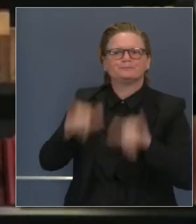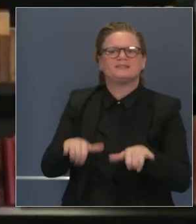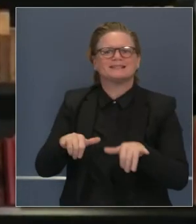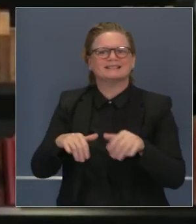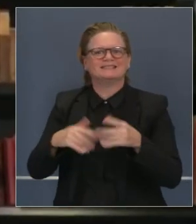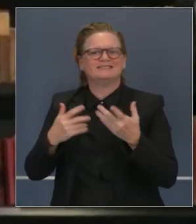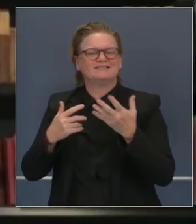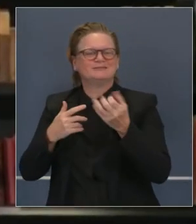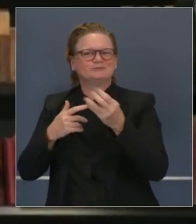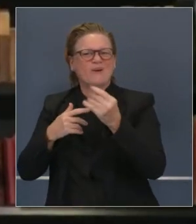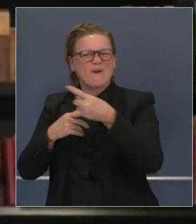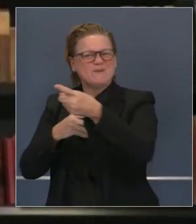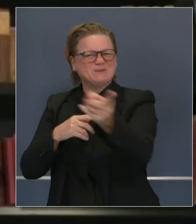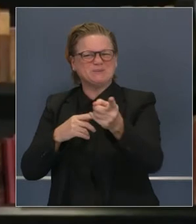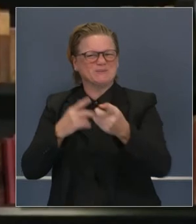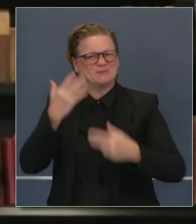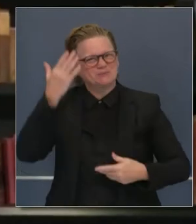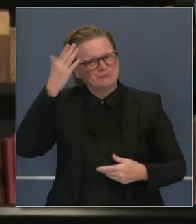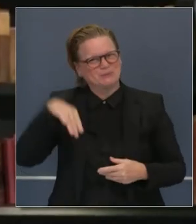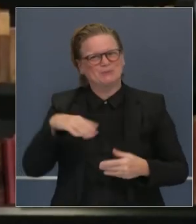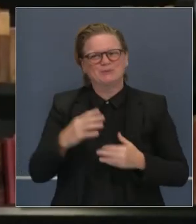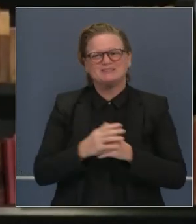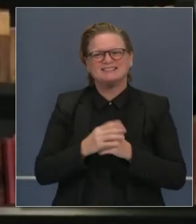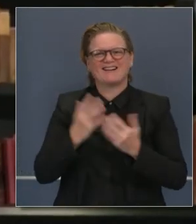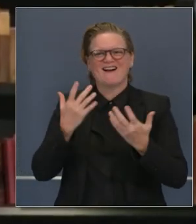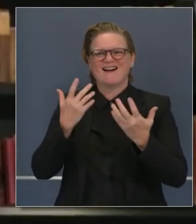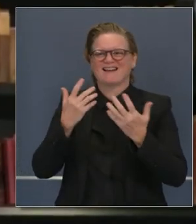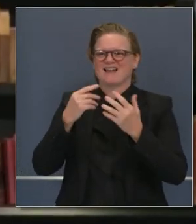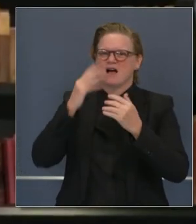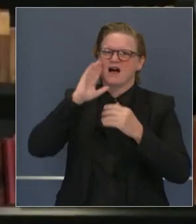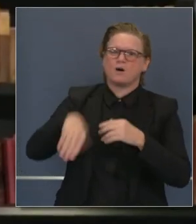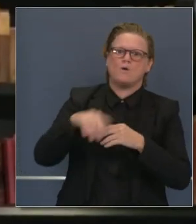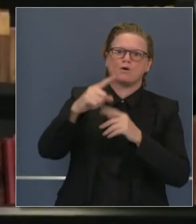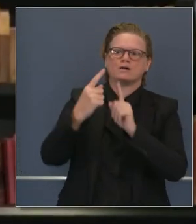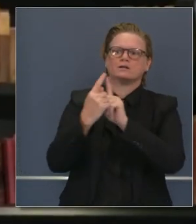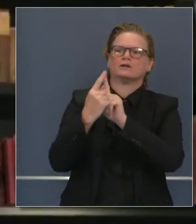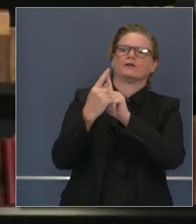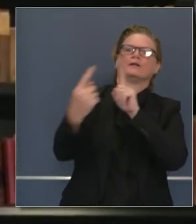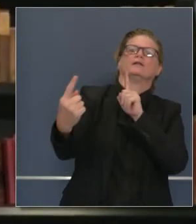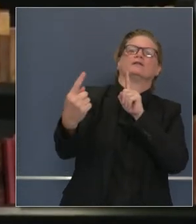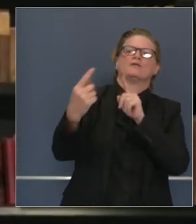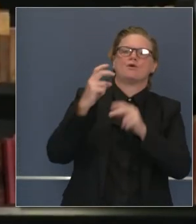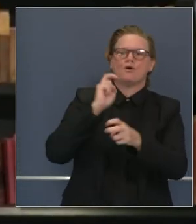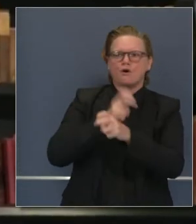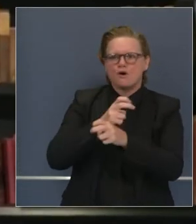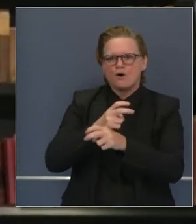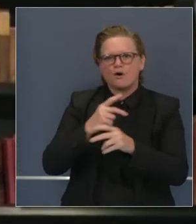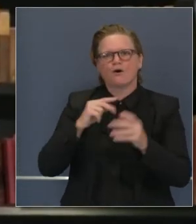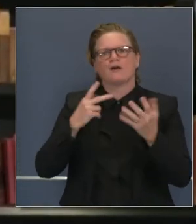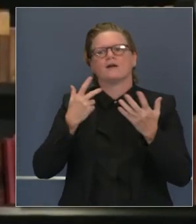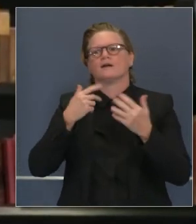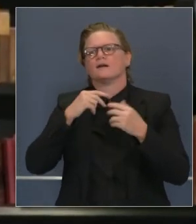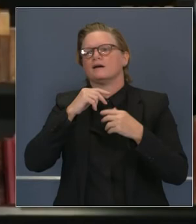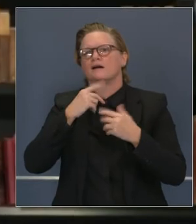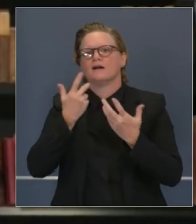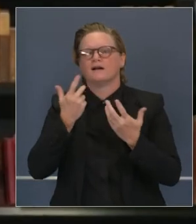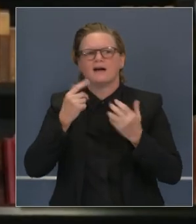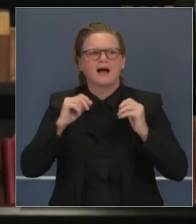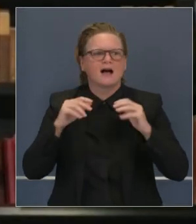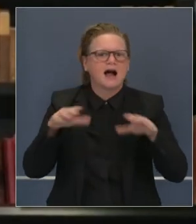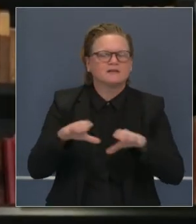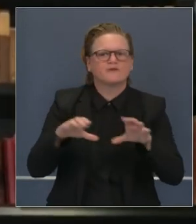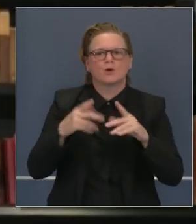interiores. El clima se pone más frío, más frío, y es más difícil mantener actividades al aire libre con más y más